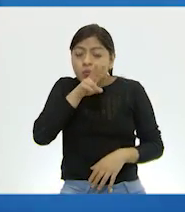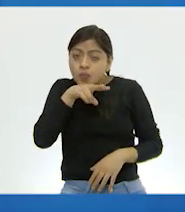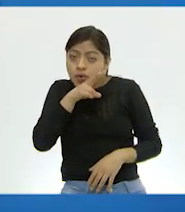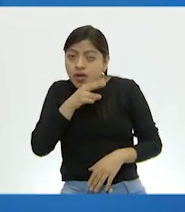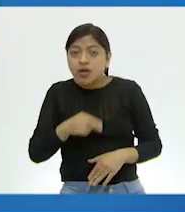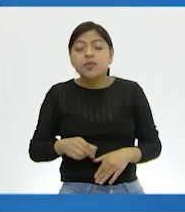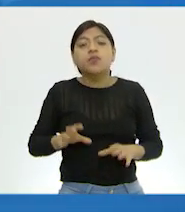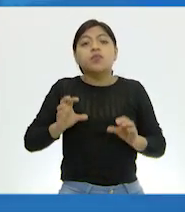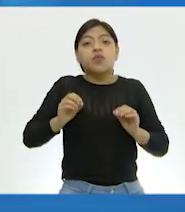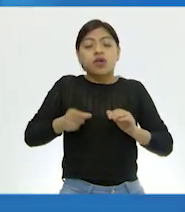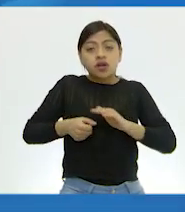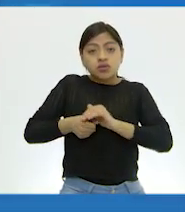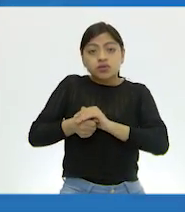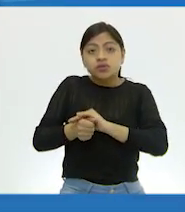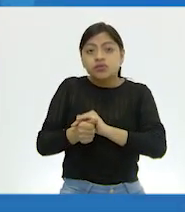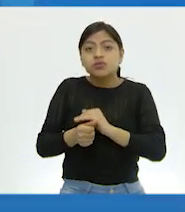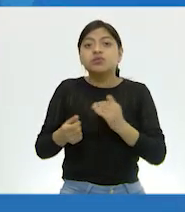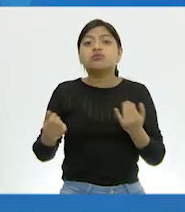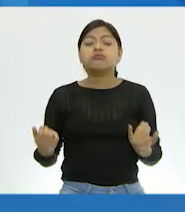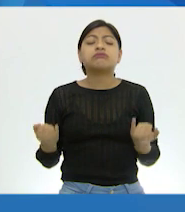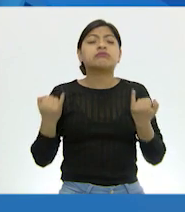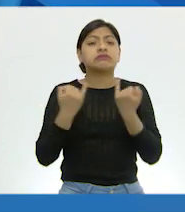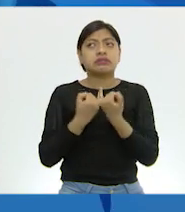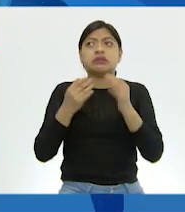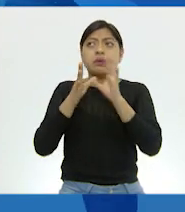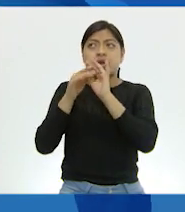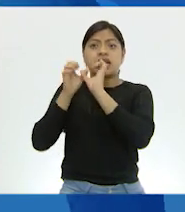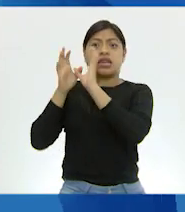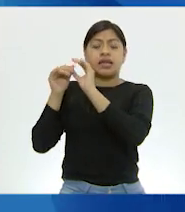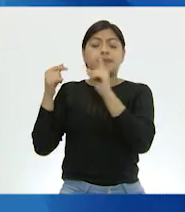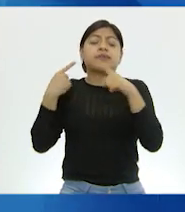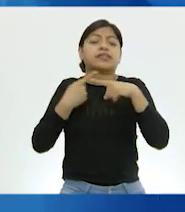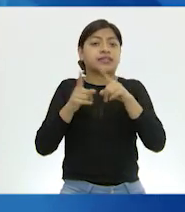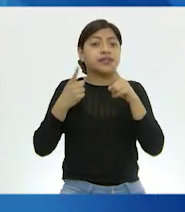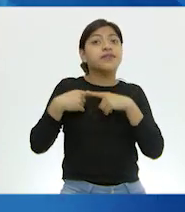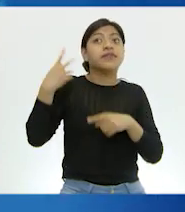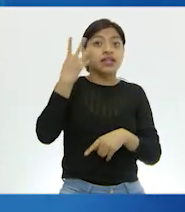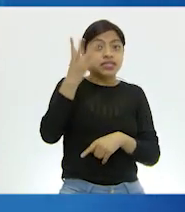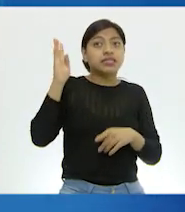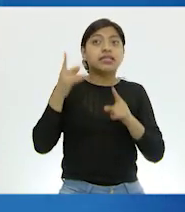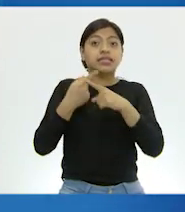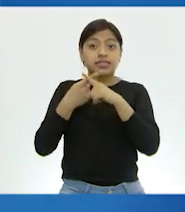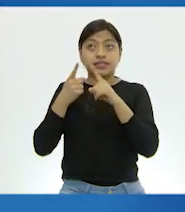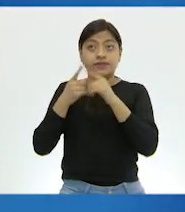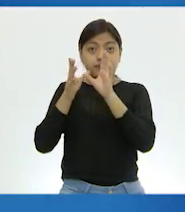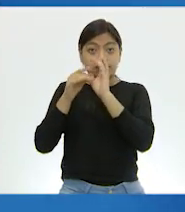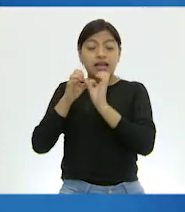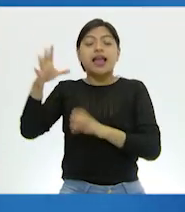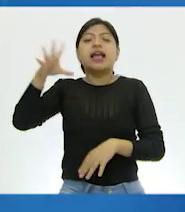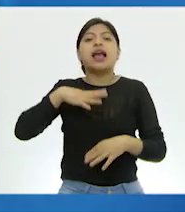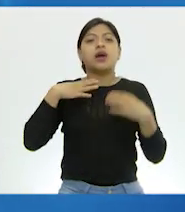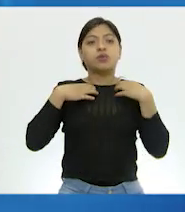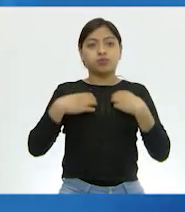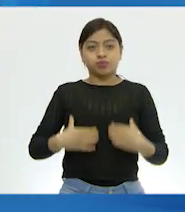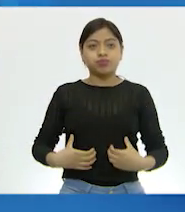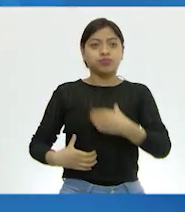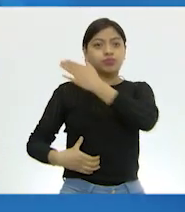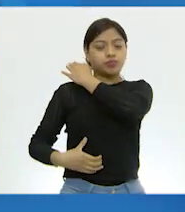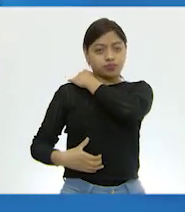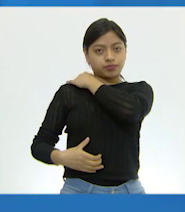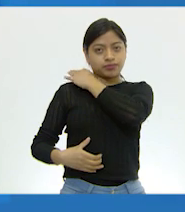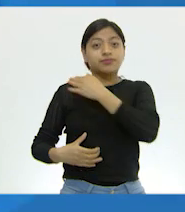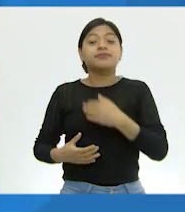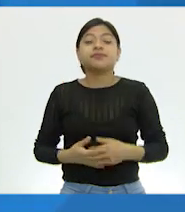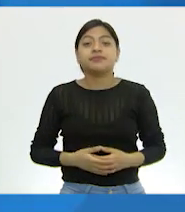tortugas o diferentes tipos de aves, porque todas las aves también tienen pulmones. Ah, muy bien.